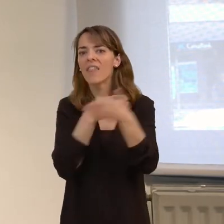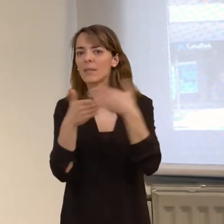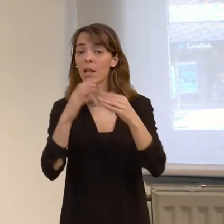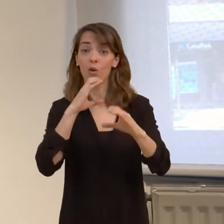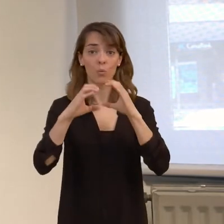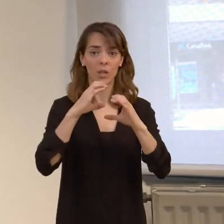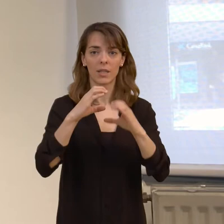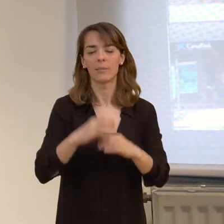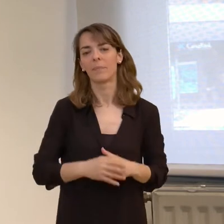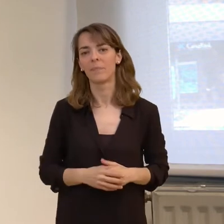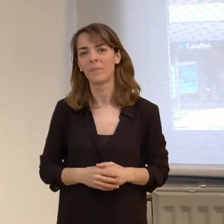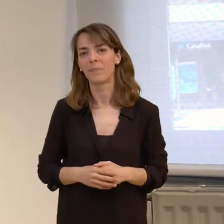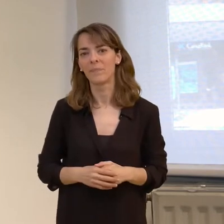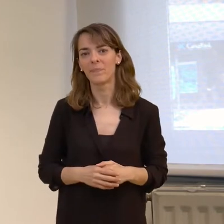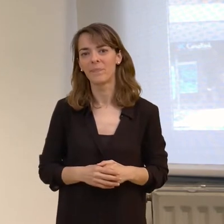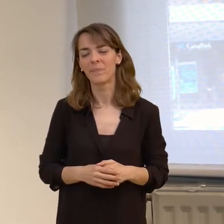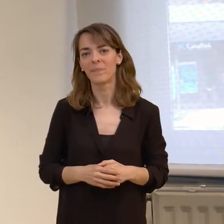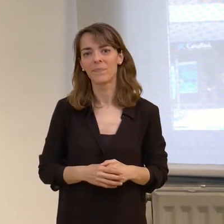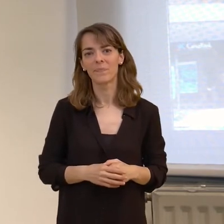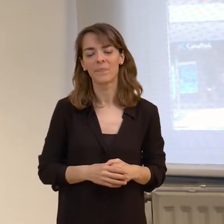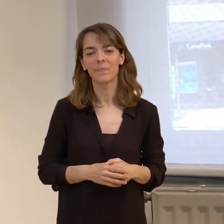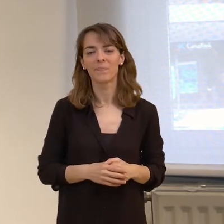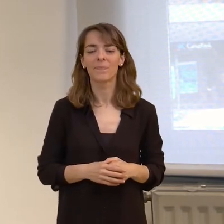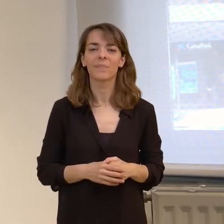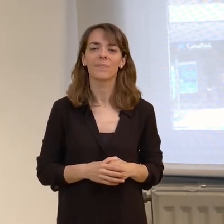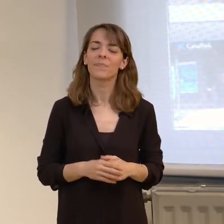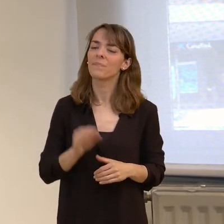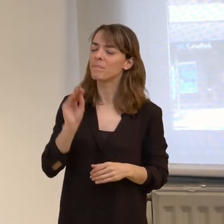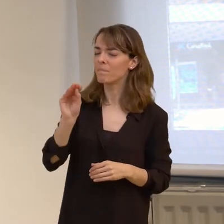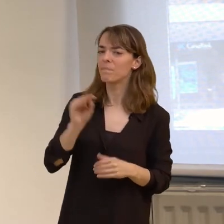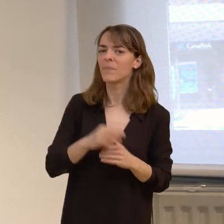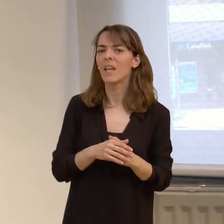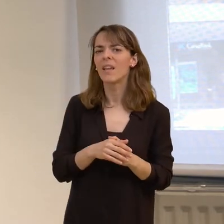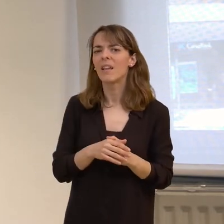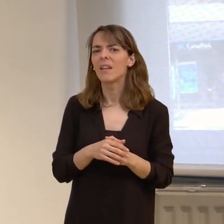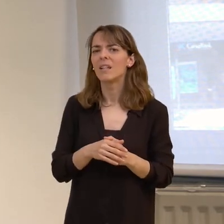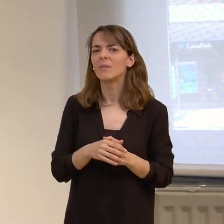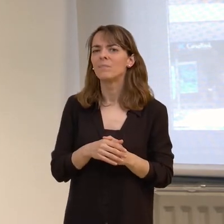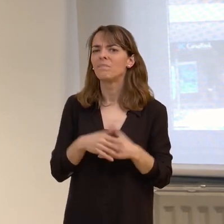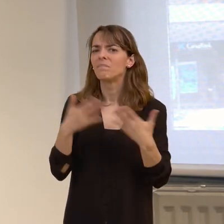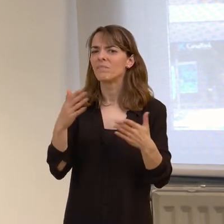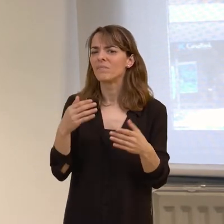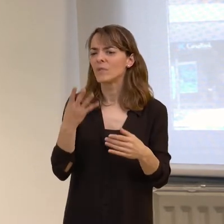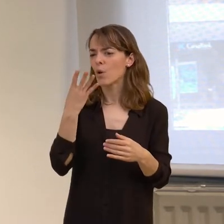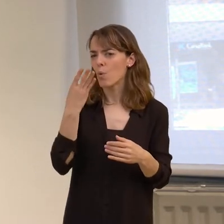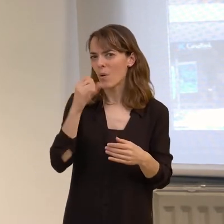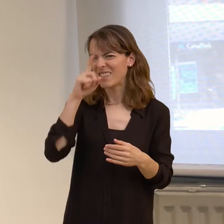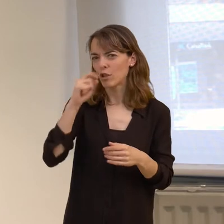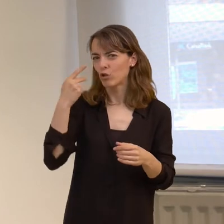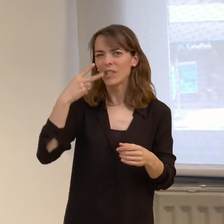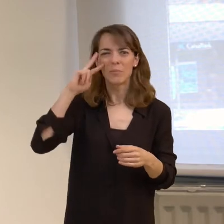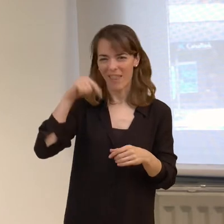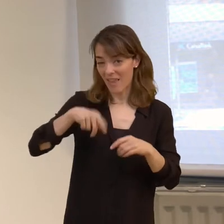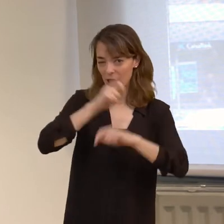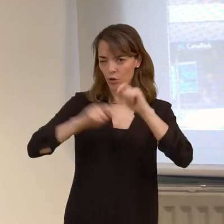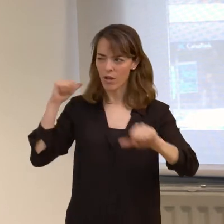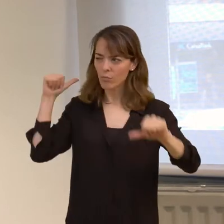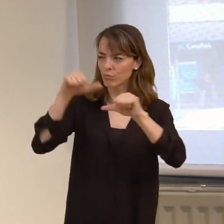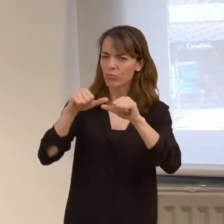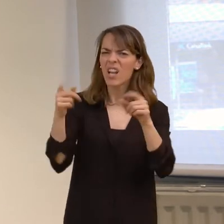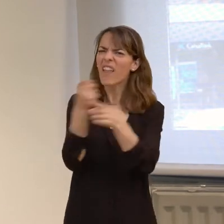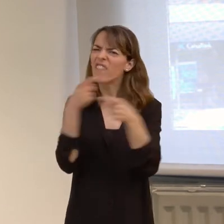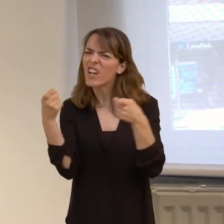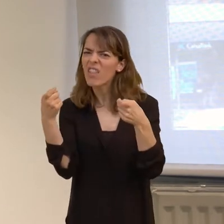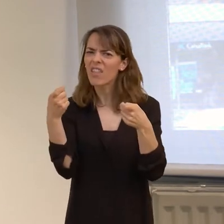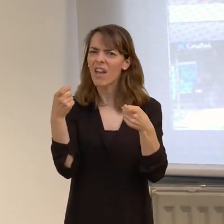comunicativa. ¿Cuál es la diferencia, y también desde los 40 años de experiencia de la asociación, entre la